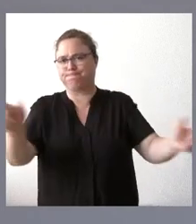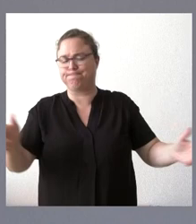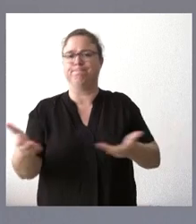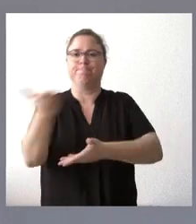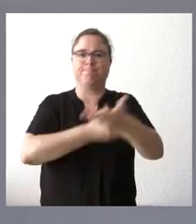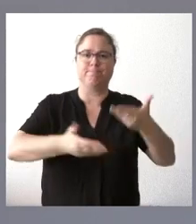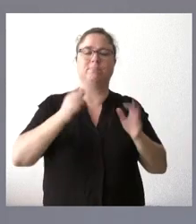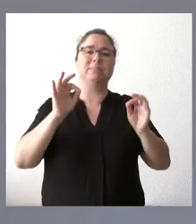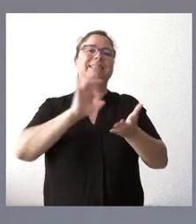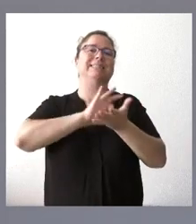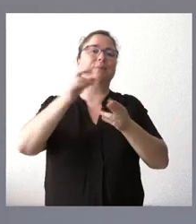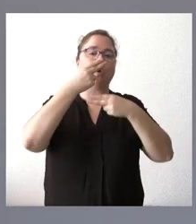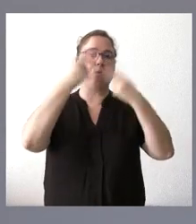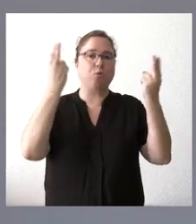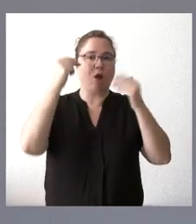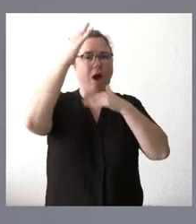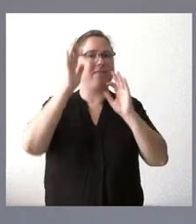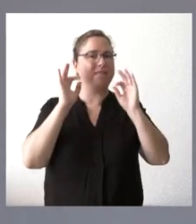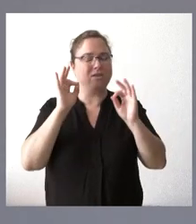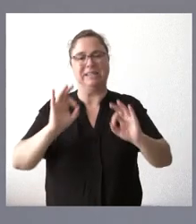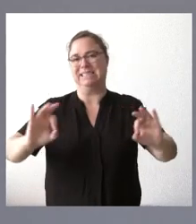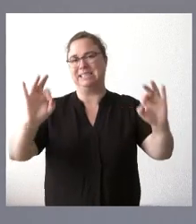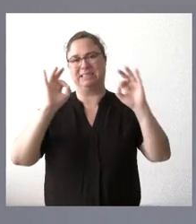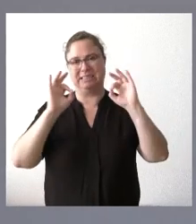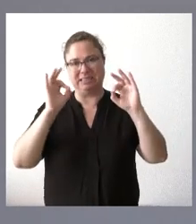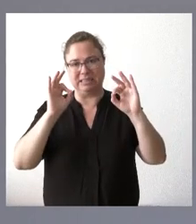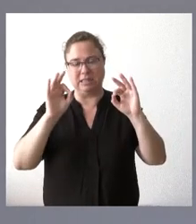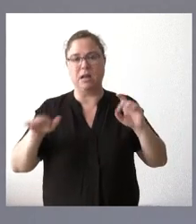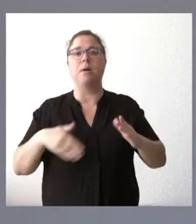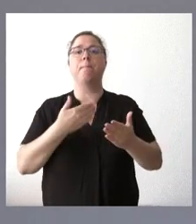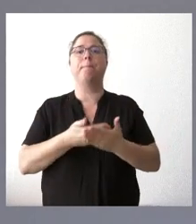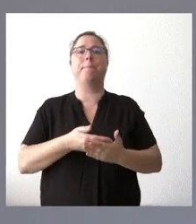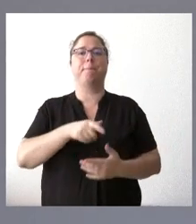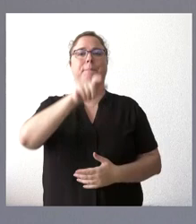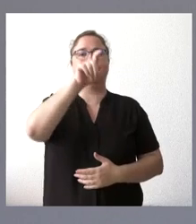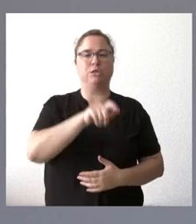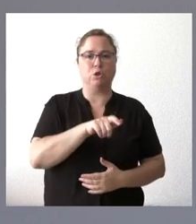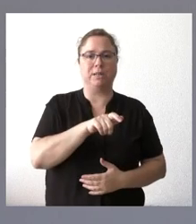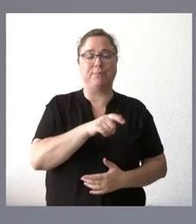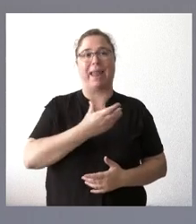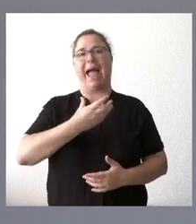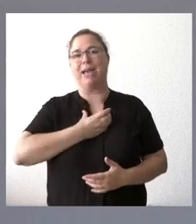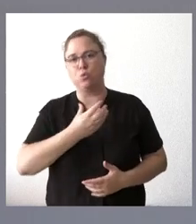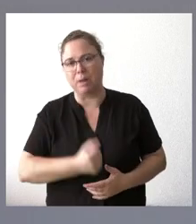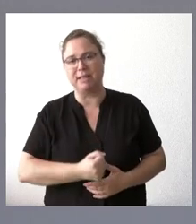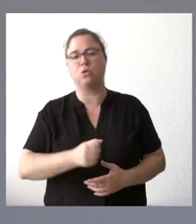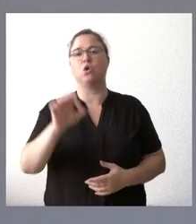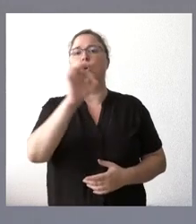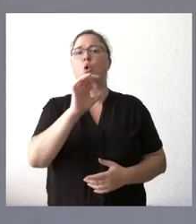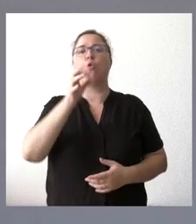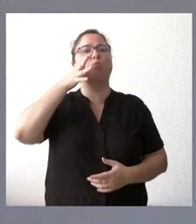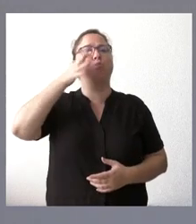público, de atención a quienes más lo necesitaban y, especialmente, también a aquellos ayuntamientos y a aquellos